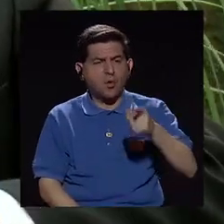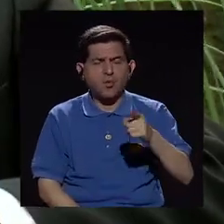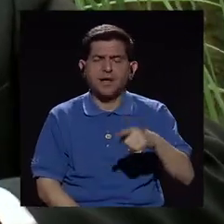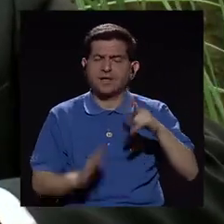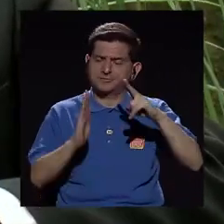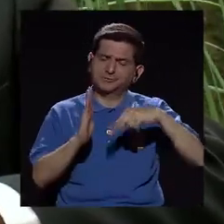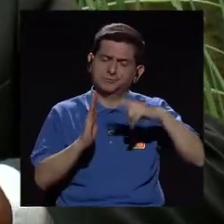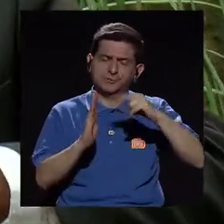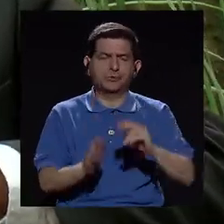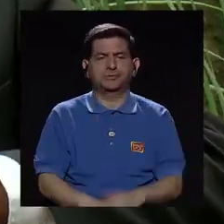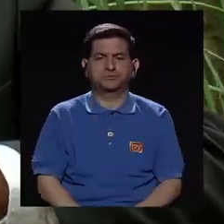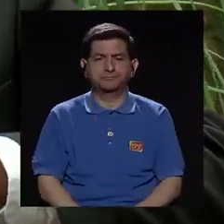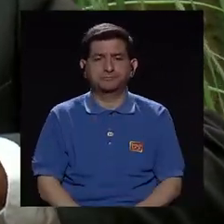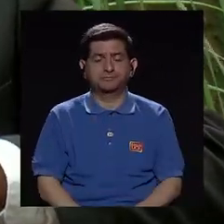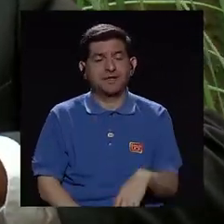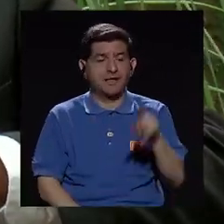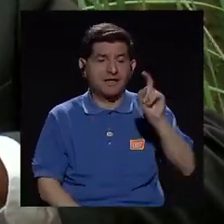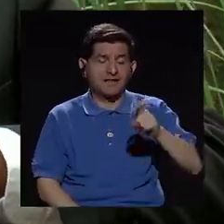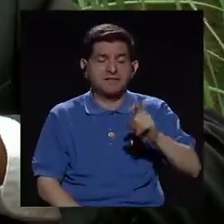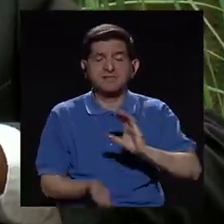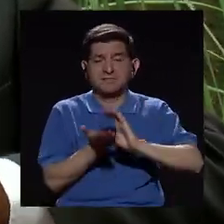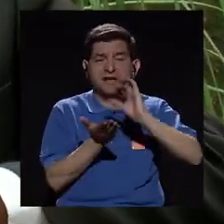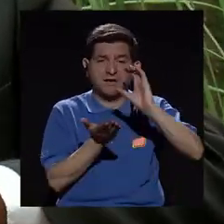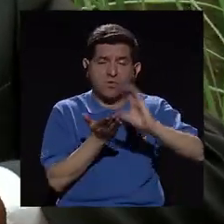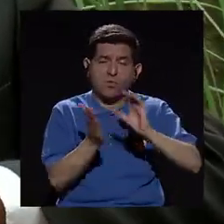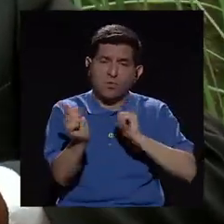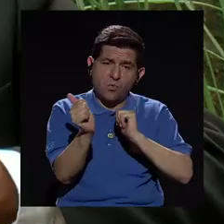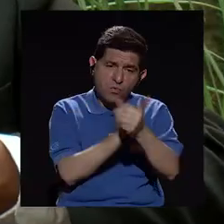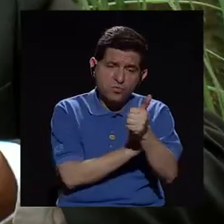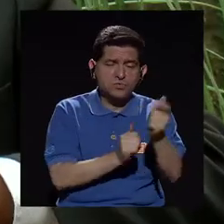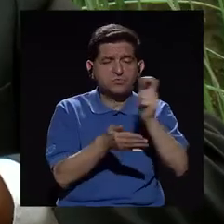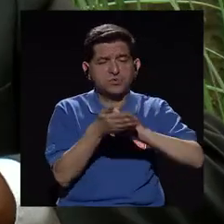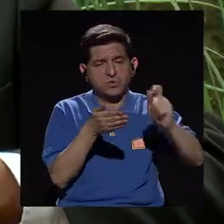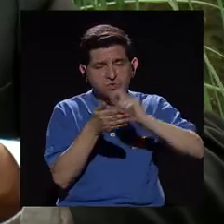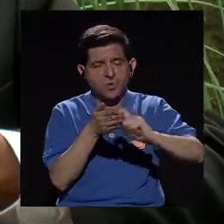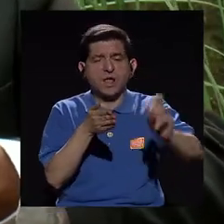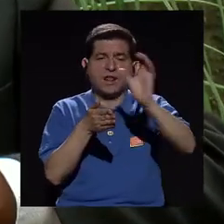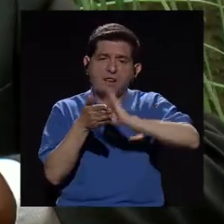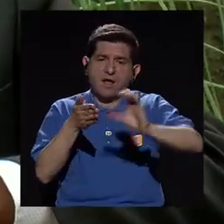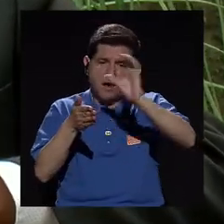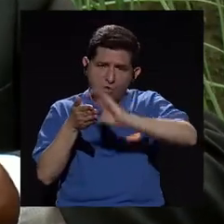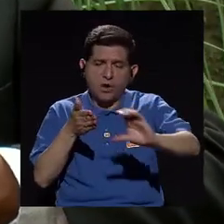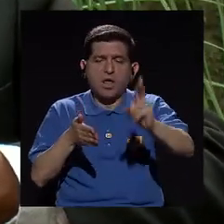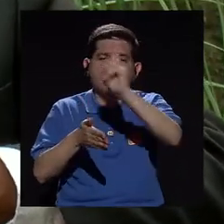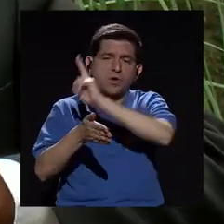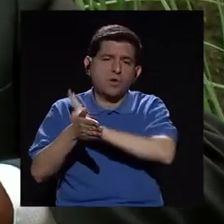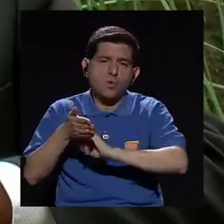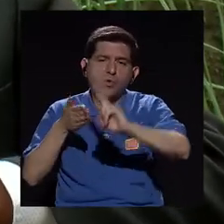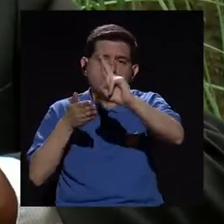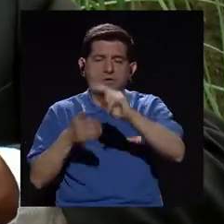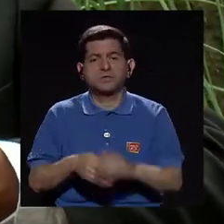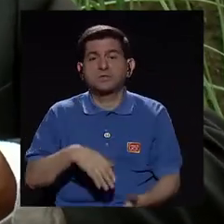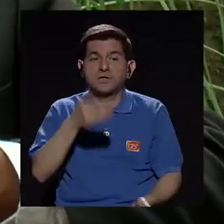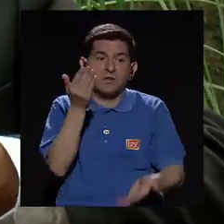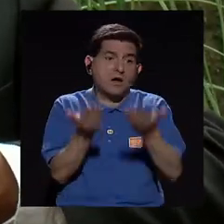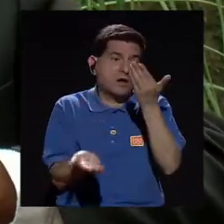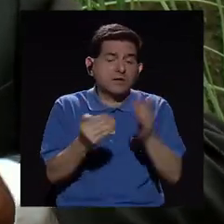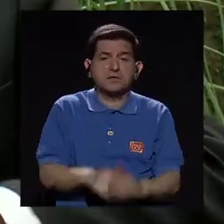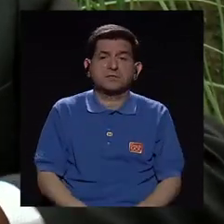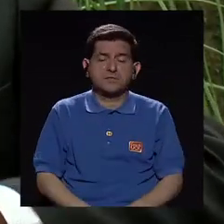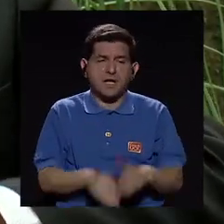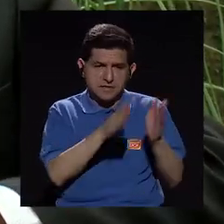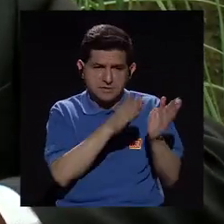obligatoria. Sí. Porque tiene que ganarse un curso en la escuela, en el colegio, en la universidad, en alguna